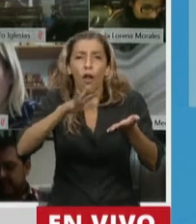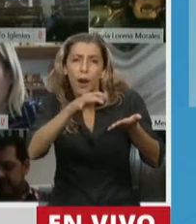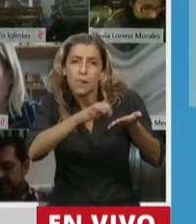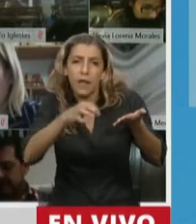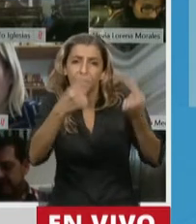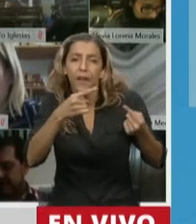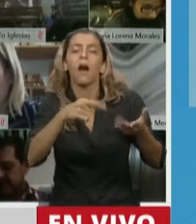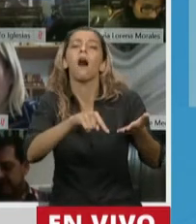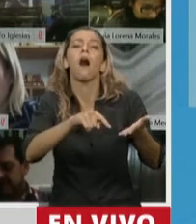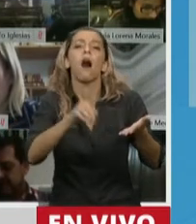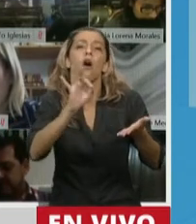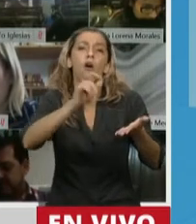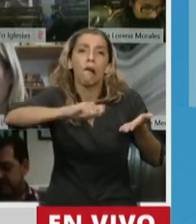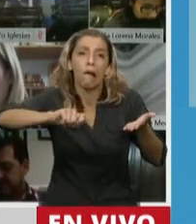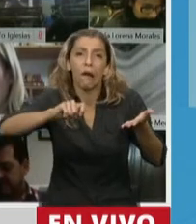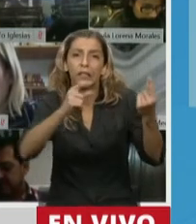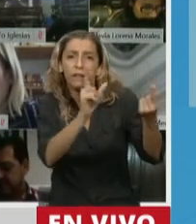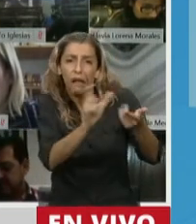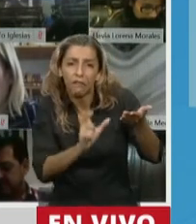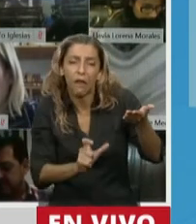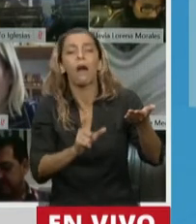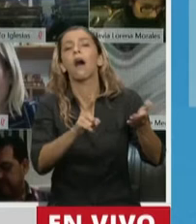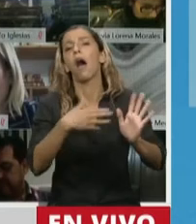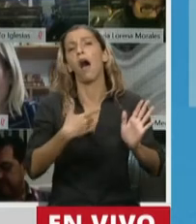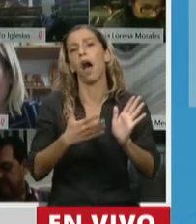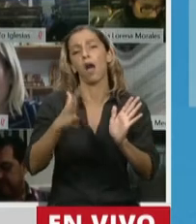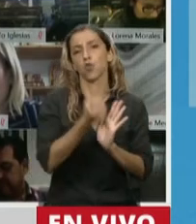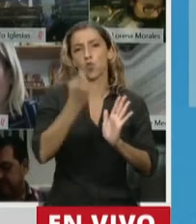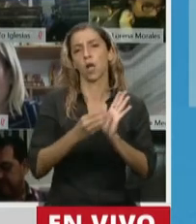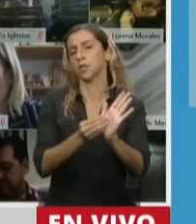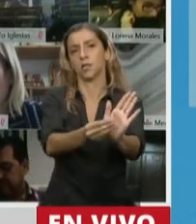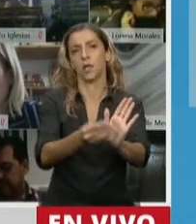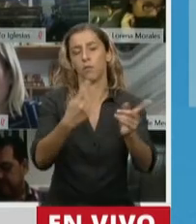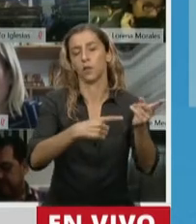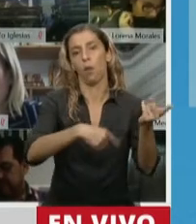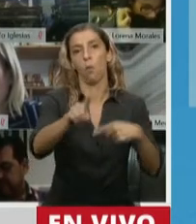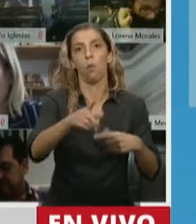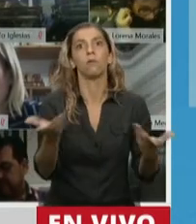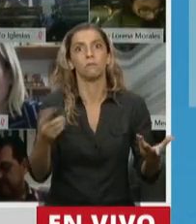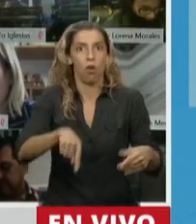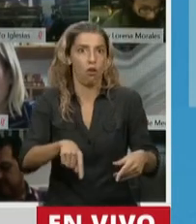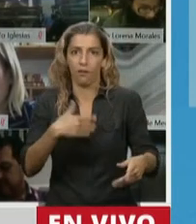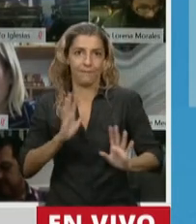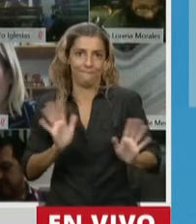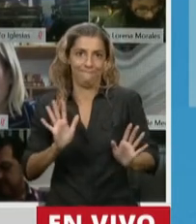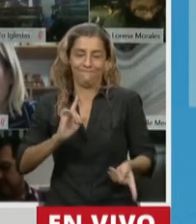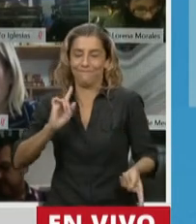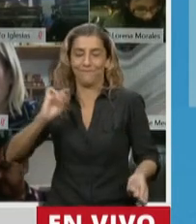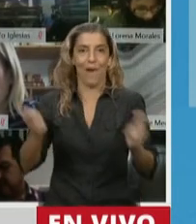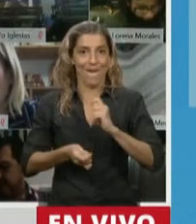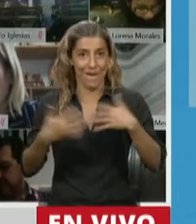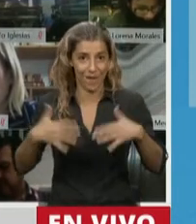Este proyecto, además de permitirnos sumar acciones eficientes para enfrentar hoy y superar el COVID-19,